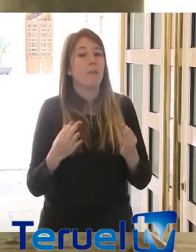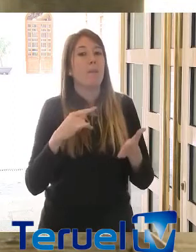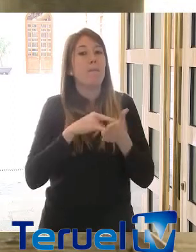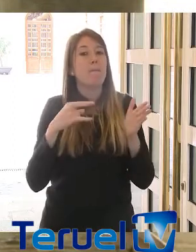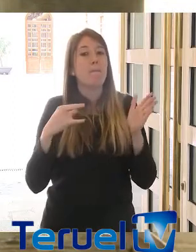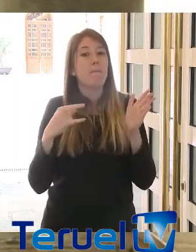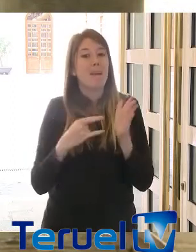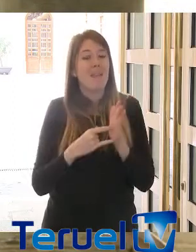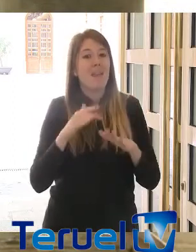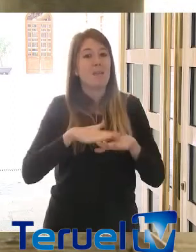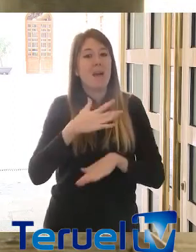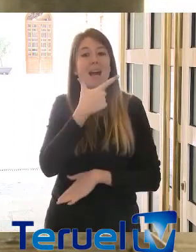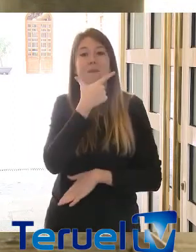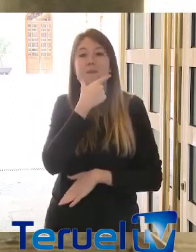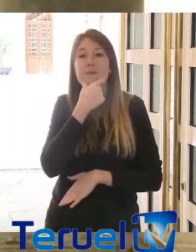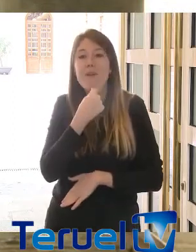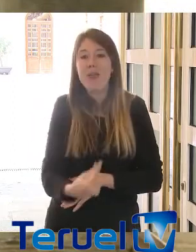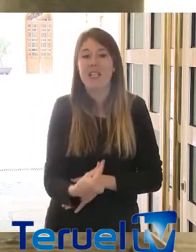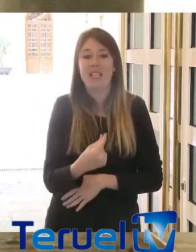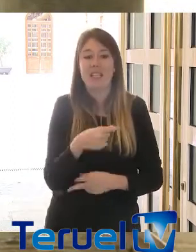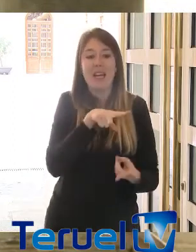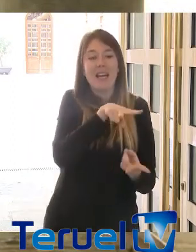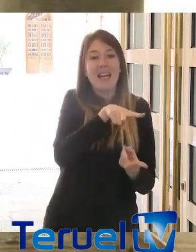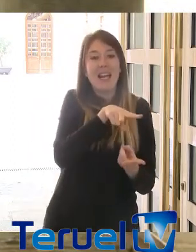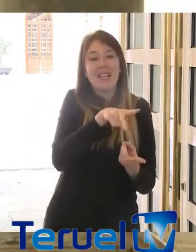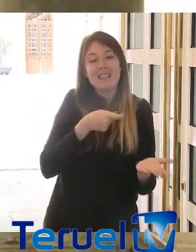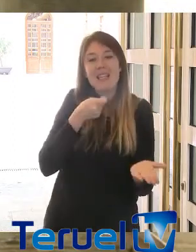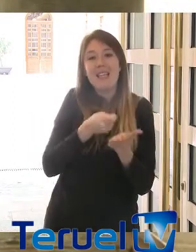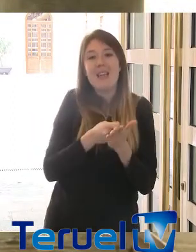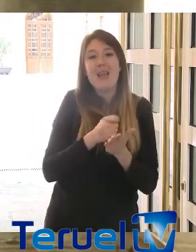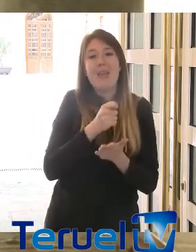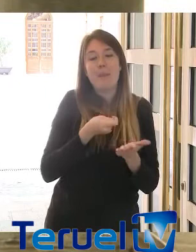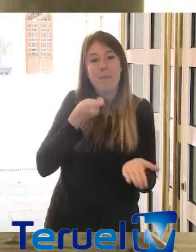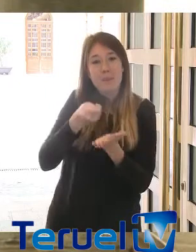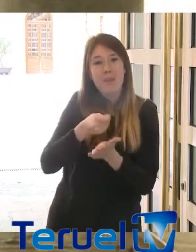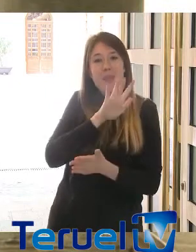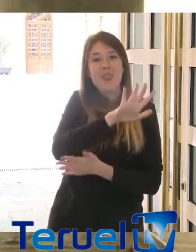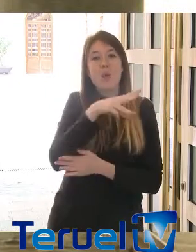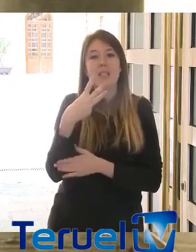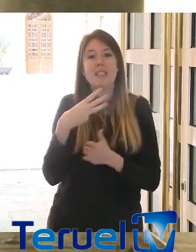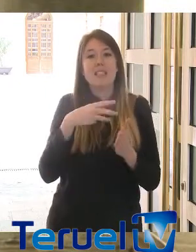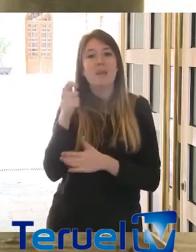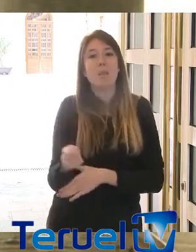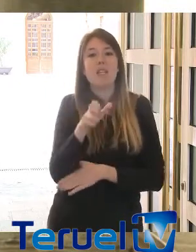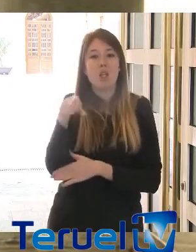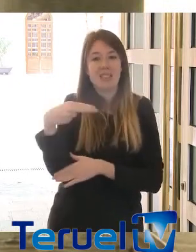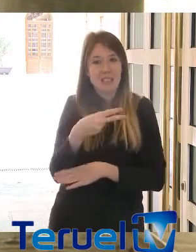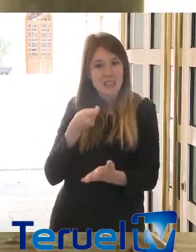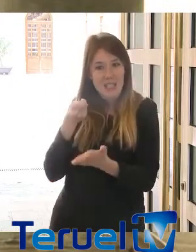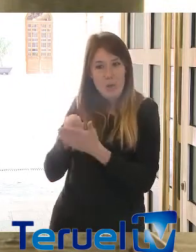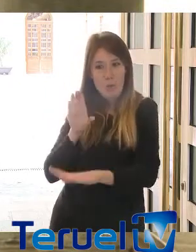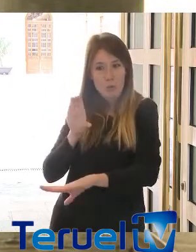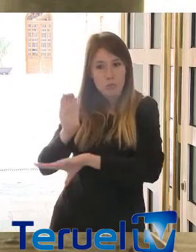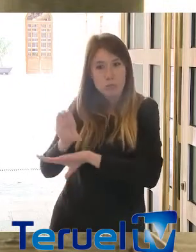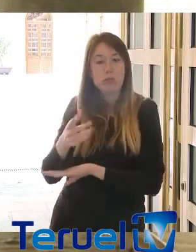de facilitarles liquidez por valor de 53 millones de euros. Hemos retrasado,